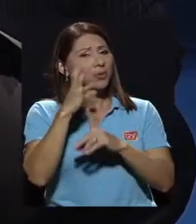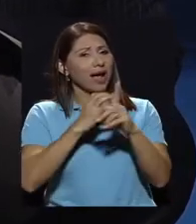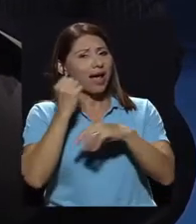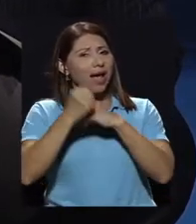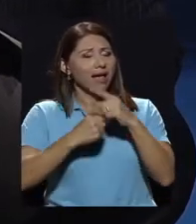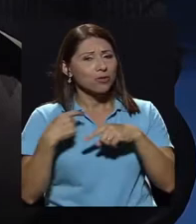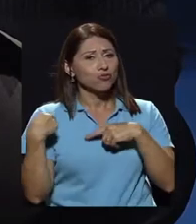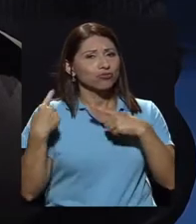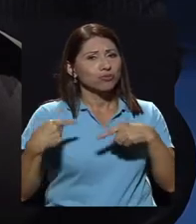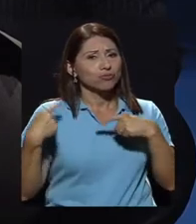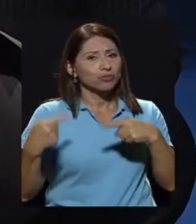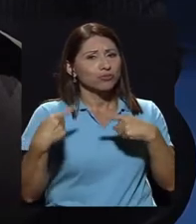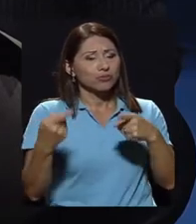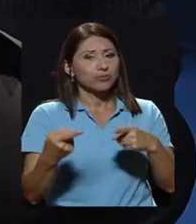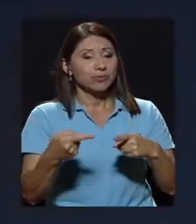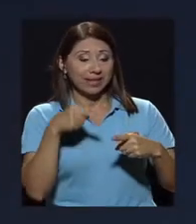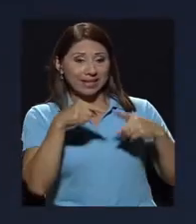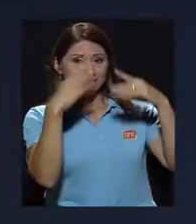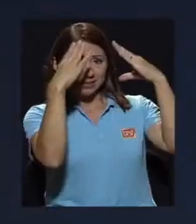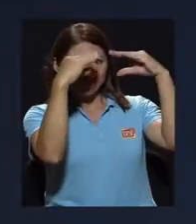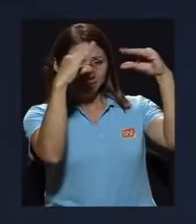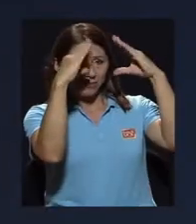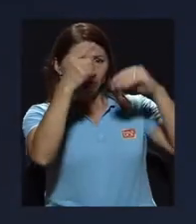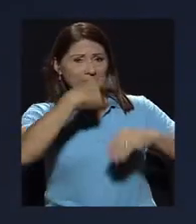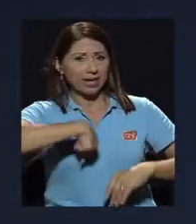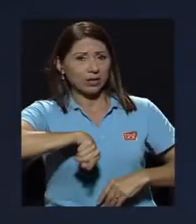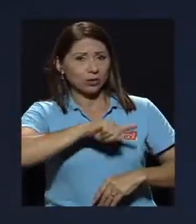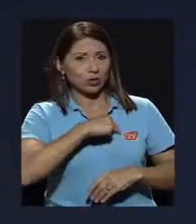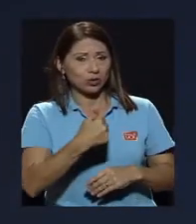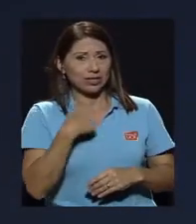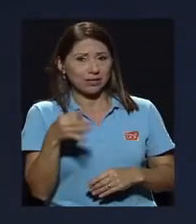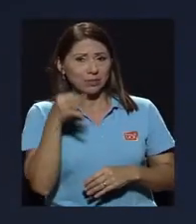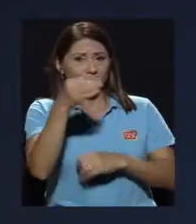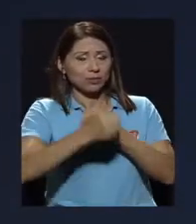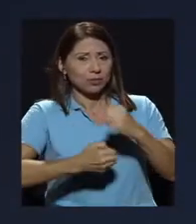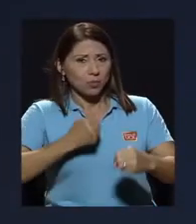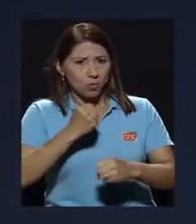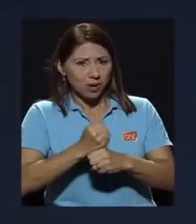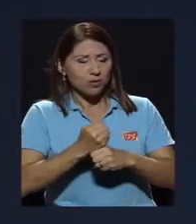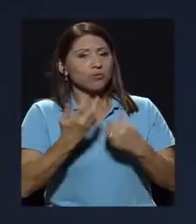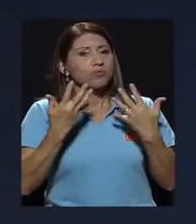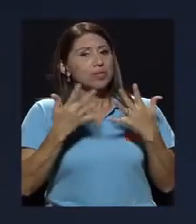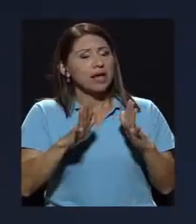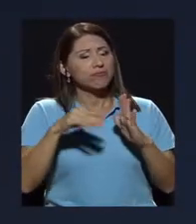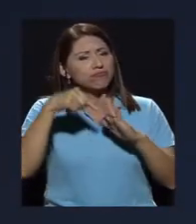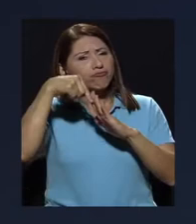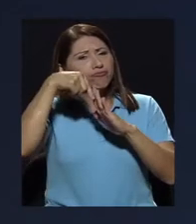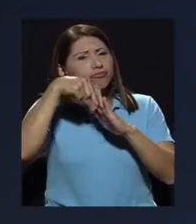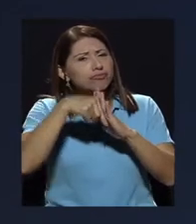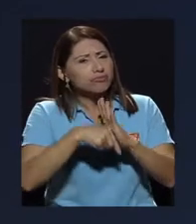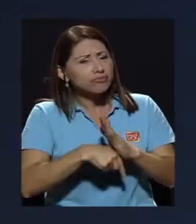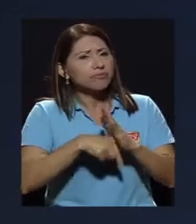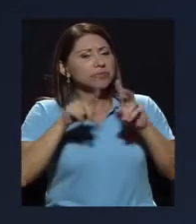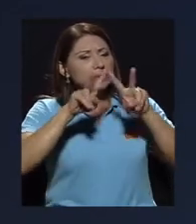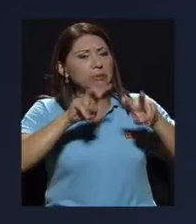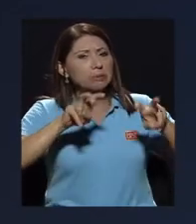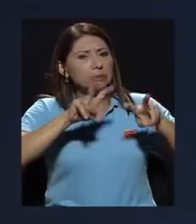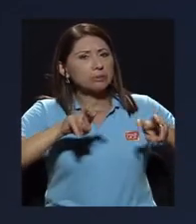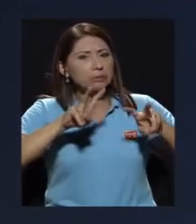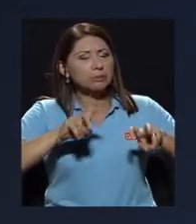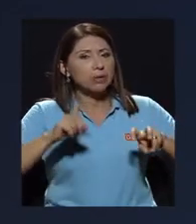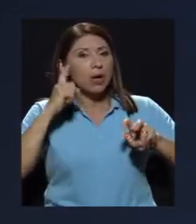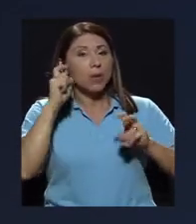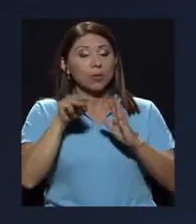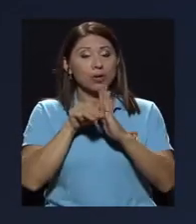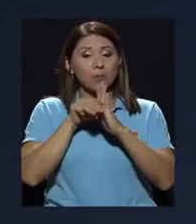año. De hecho, en este informe en el que vamos a tener el otro año estamos profundizando más en cuanto a este análisis porque